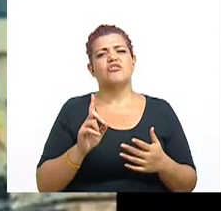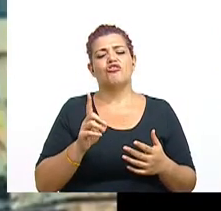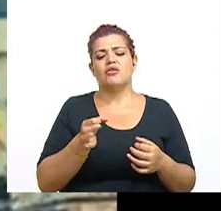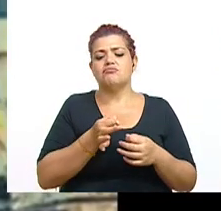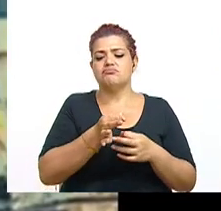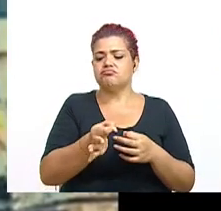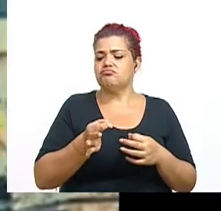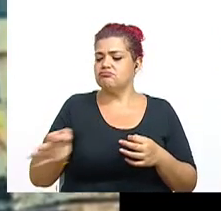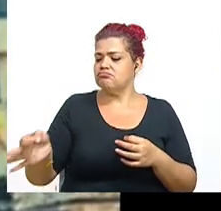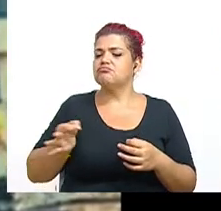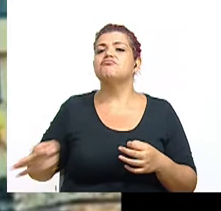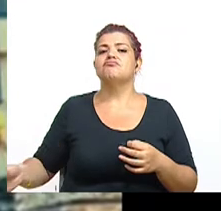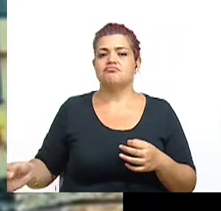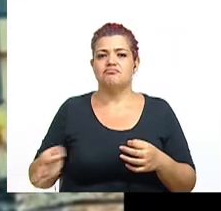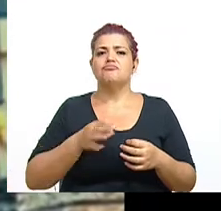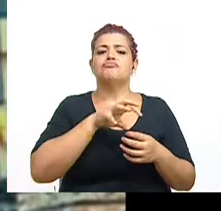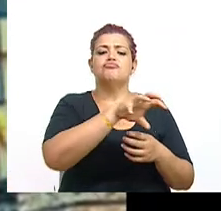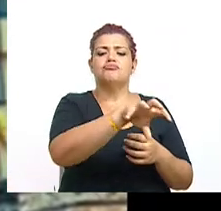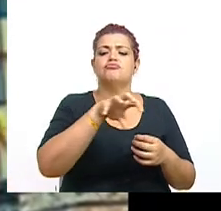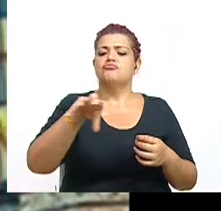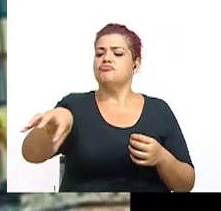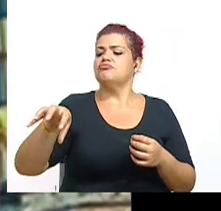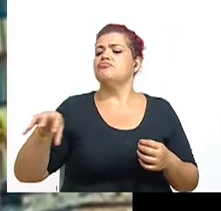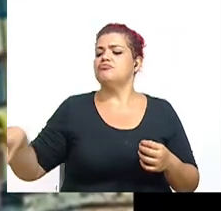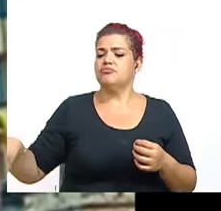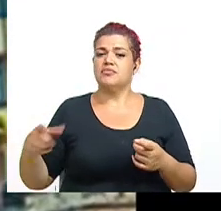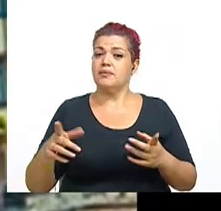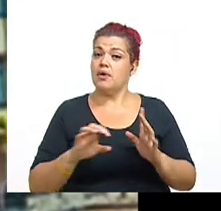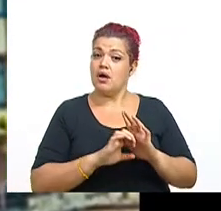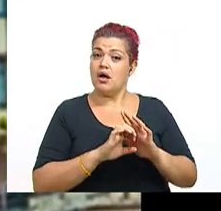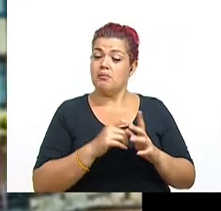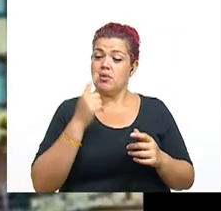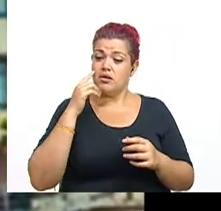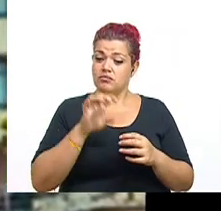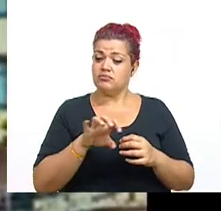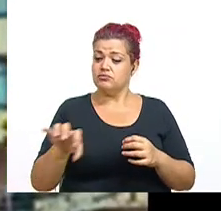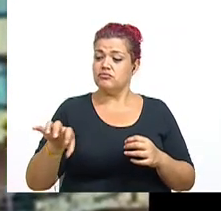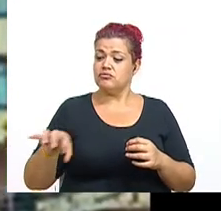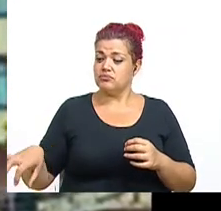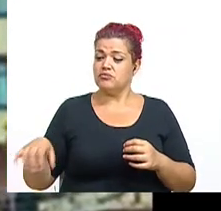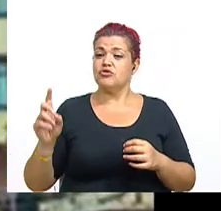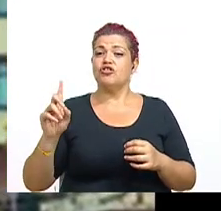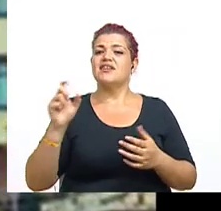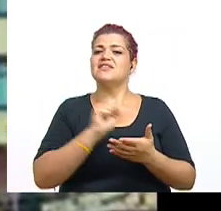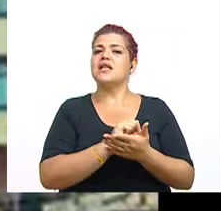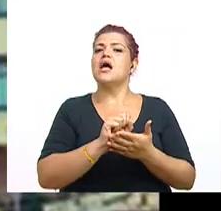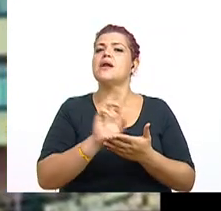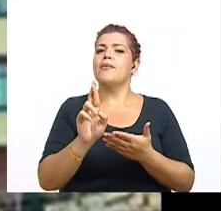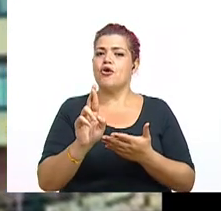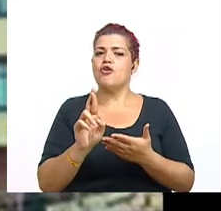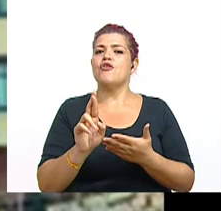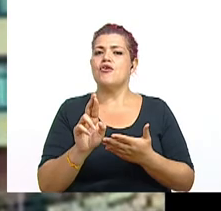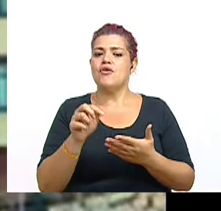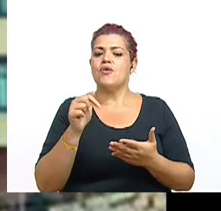rurales. Este es un gran ejemplo, la sede de Occidente, ubicada en San Ramón y que nos ha permitido estudiar